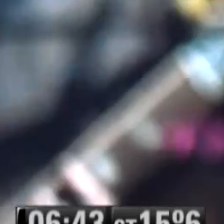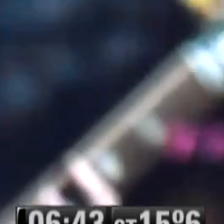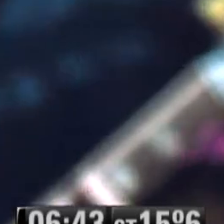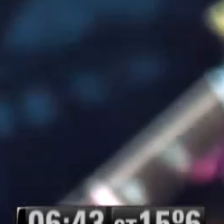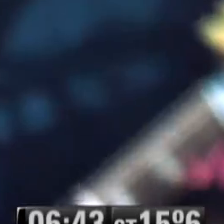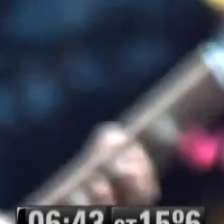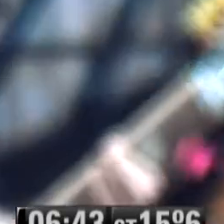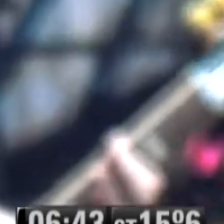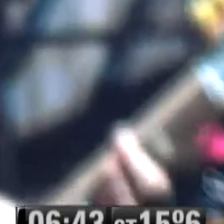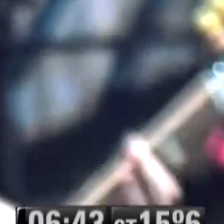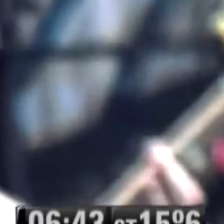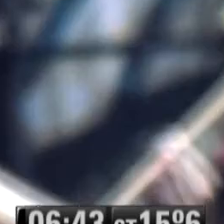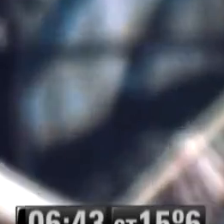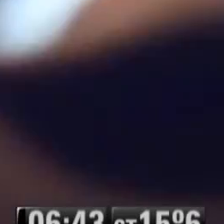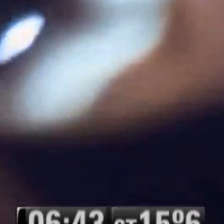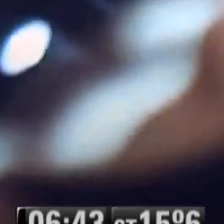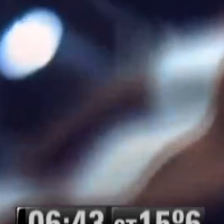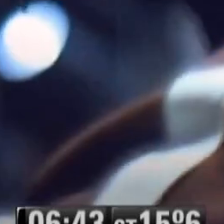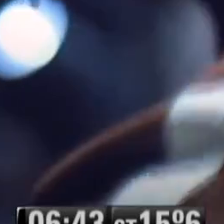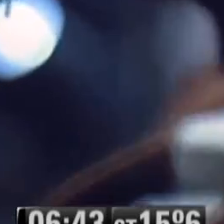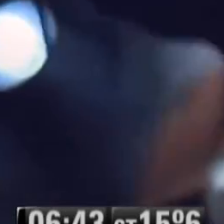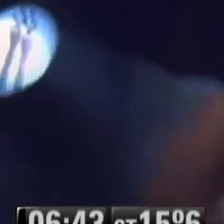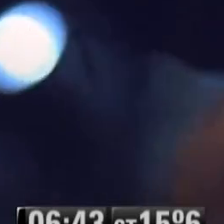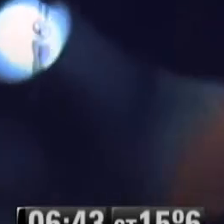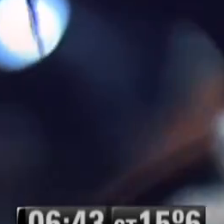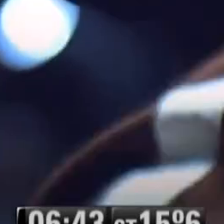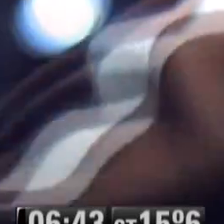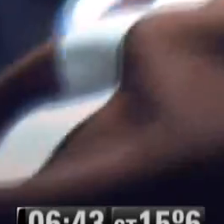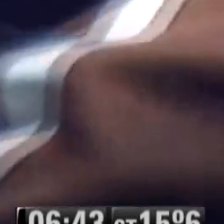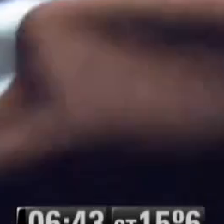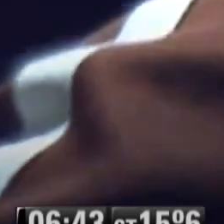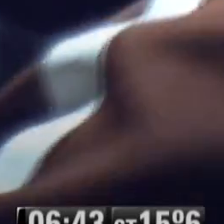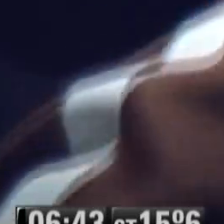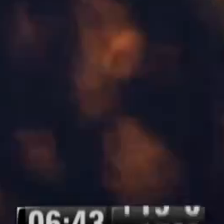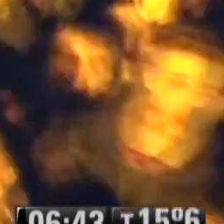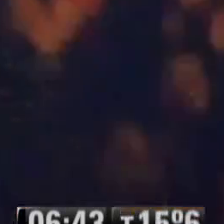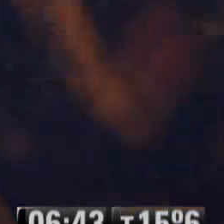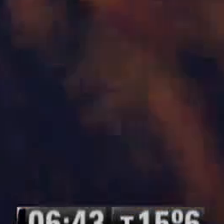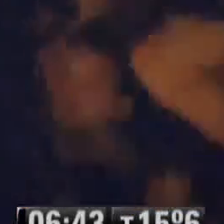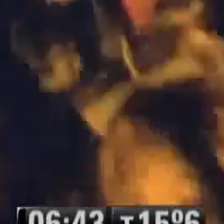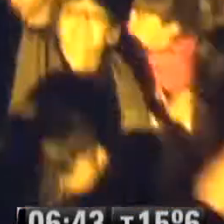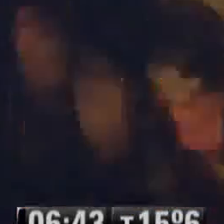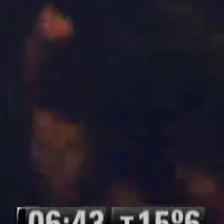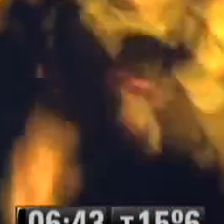borrarte el corazón. Decir que de ti me hay un montón.